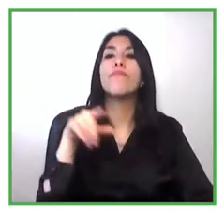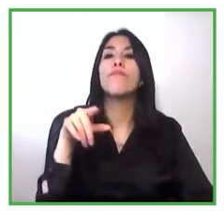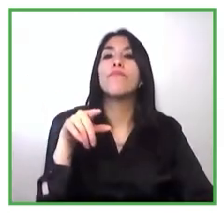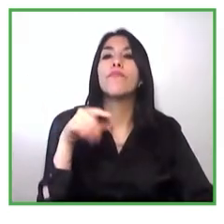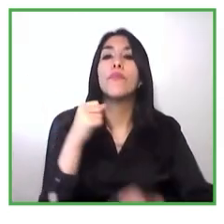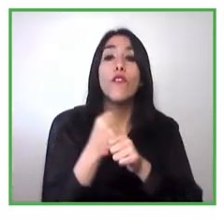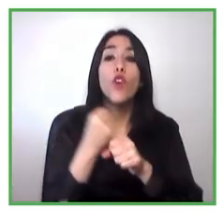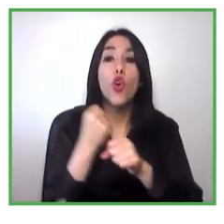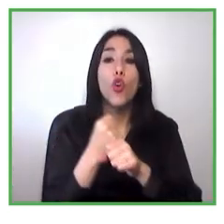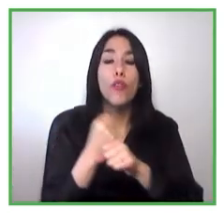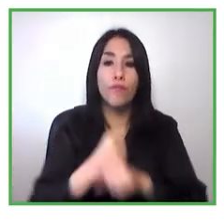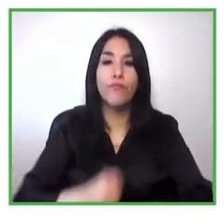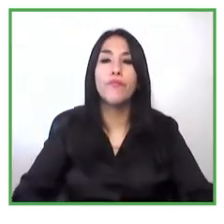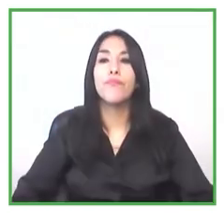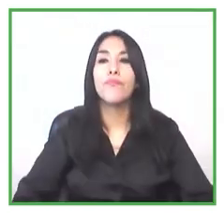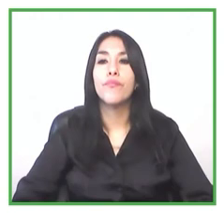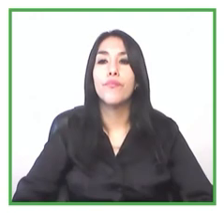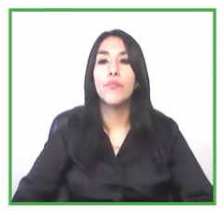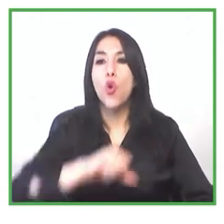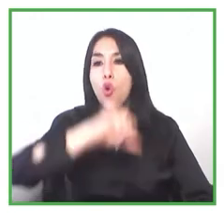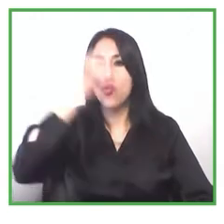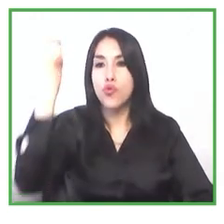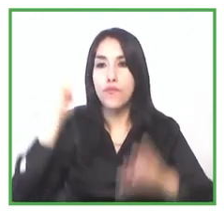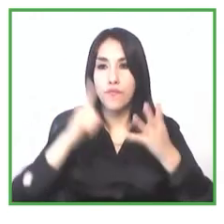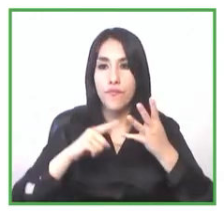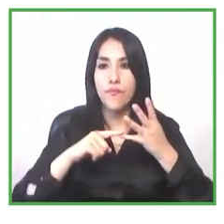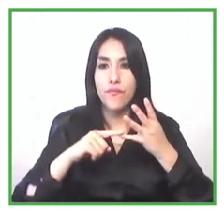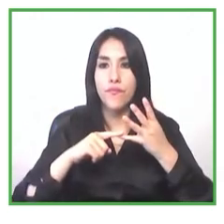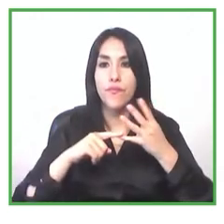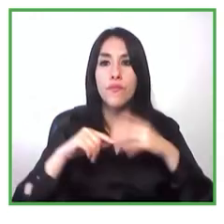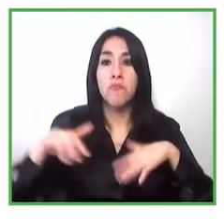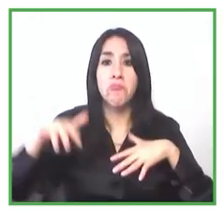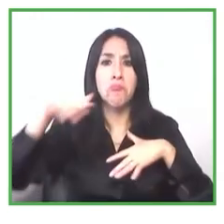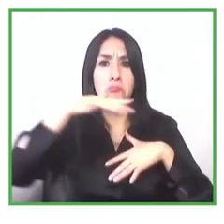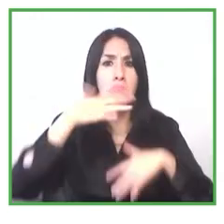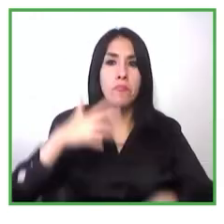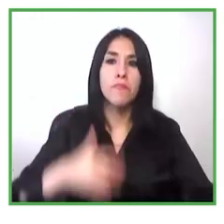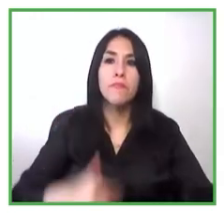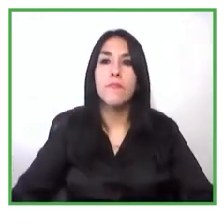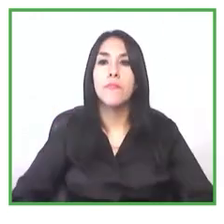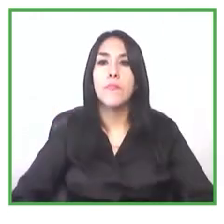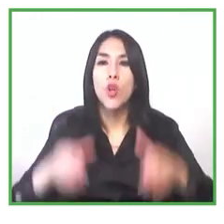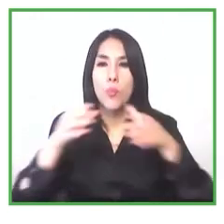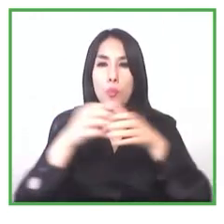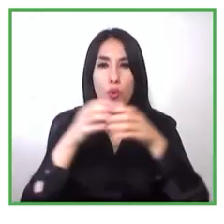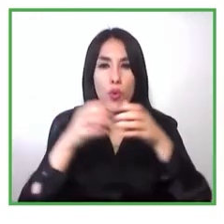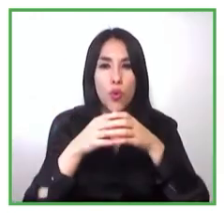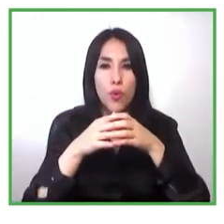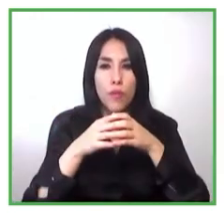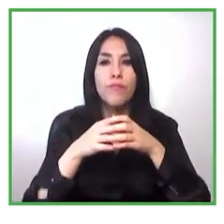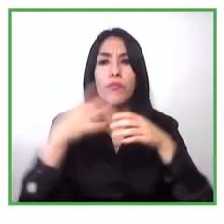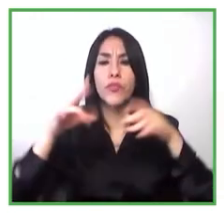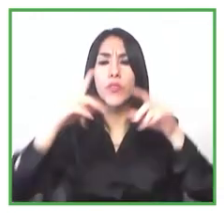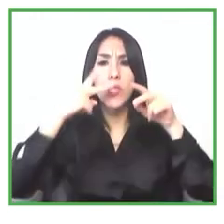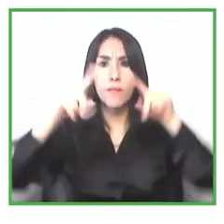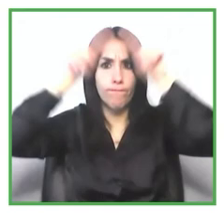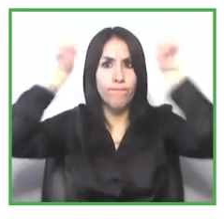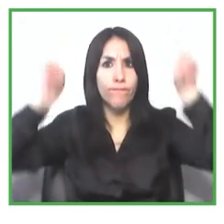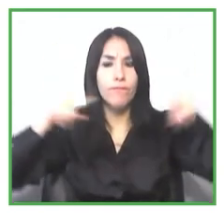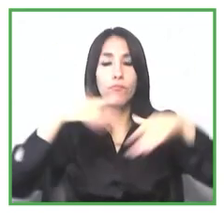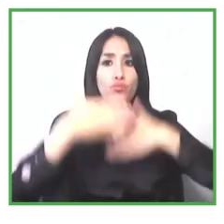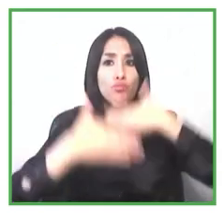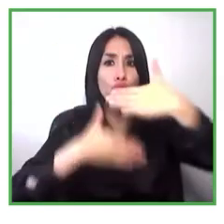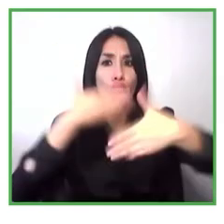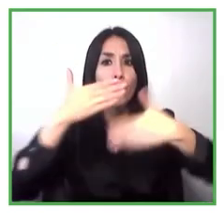y como Colombia tenemos avances hay organizaciones del sector público y del gobierno nacional que están empezando a trabajar el